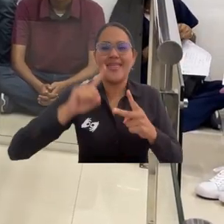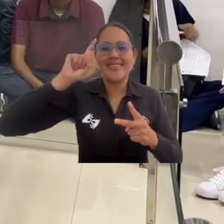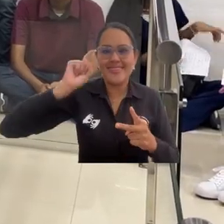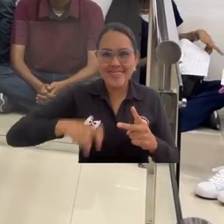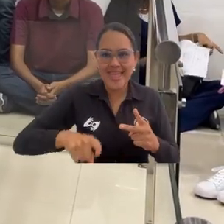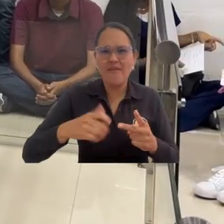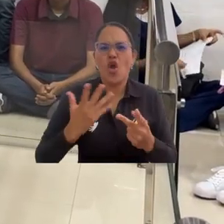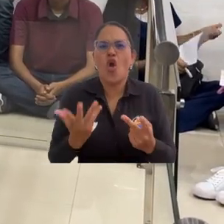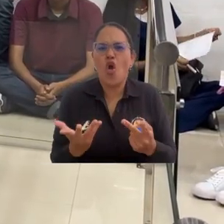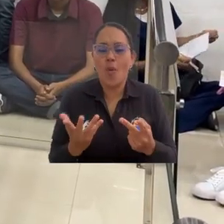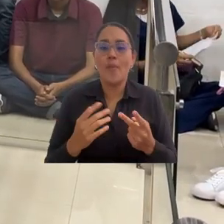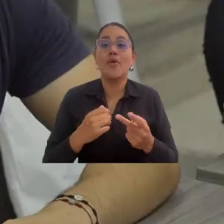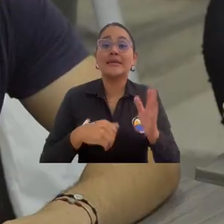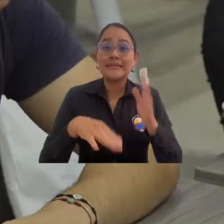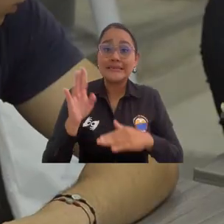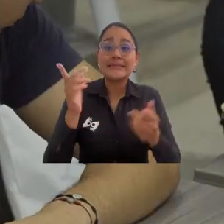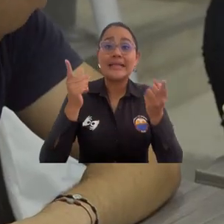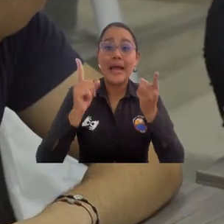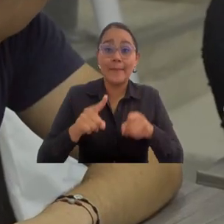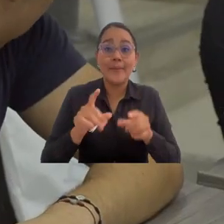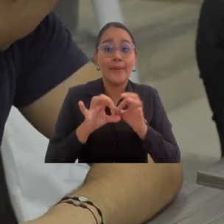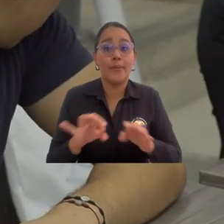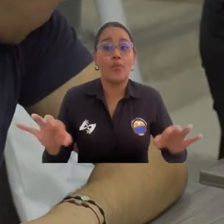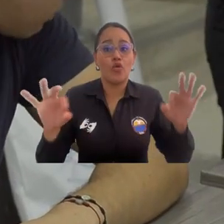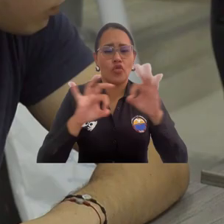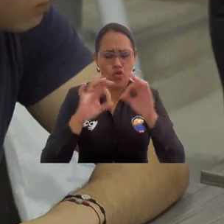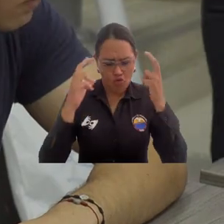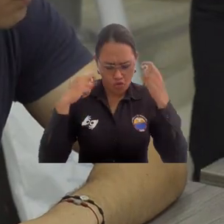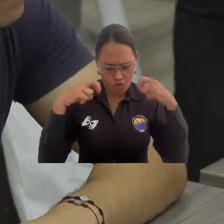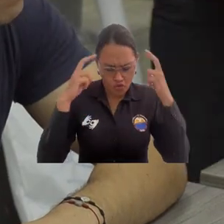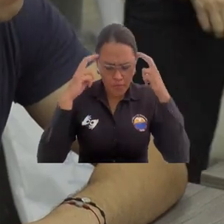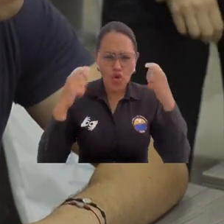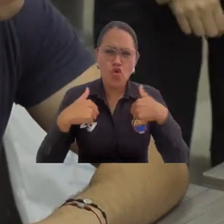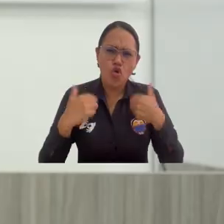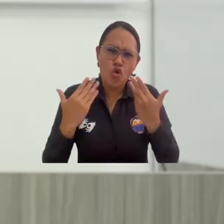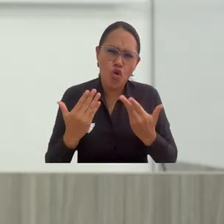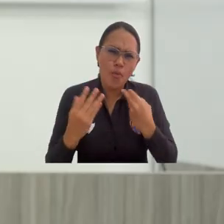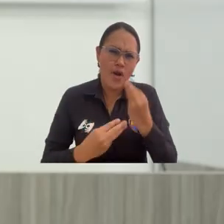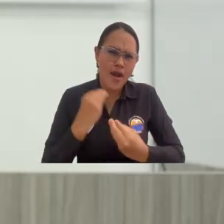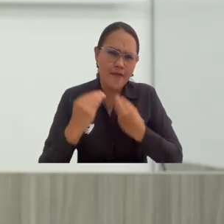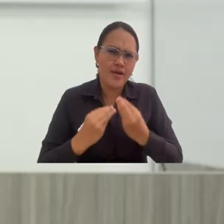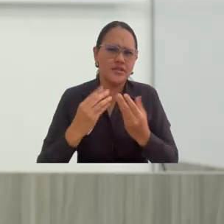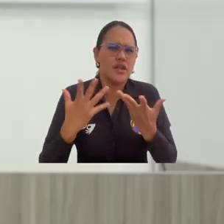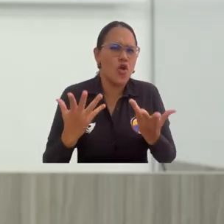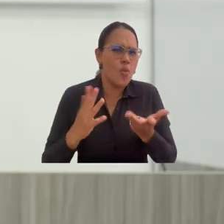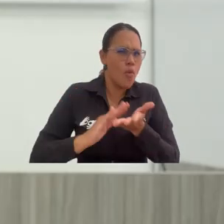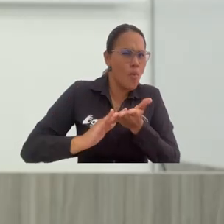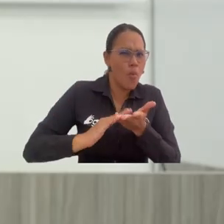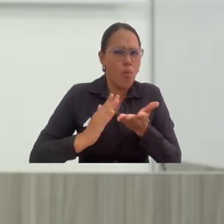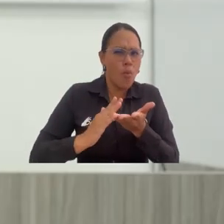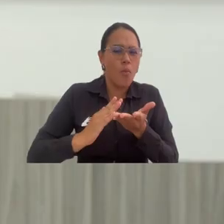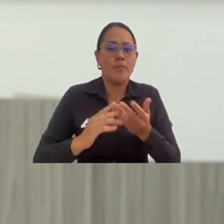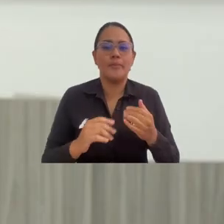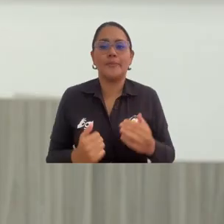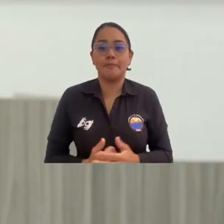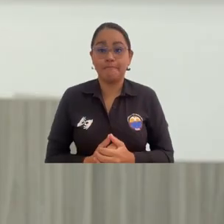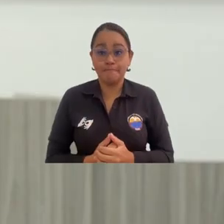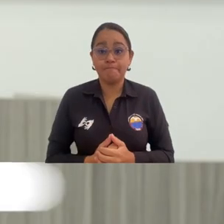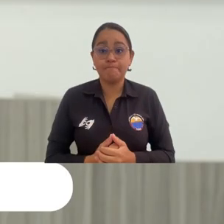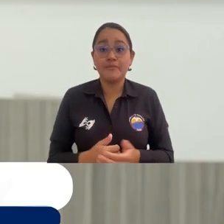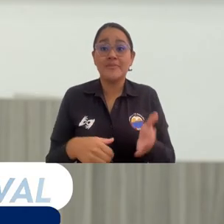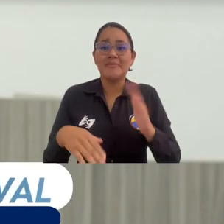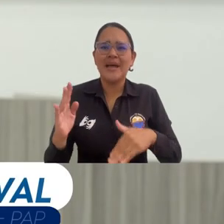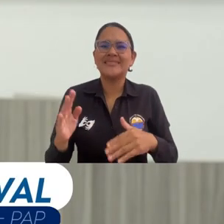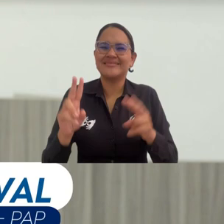deberes a raíz de nuestros derechos y más allá tengan conocimiento de cómo respaldarse ante una situación similar. ¿Qué podemos